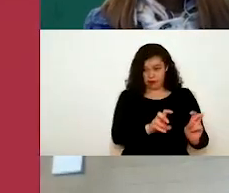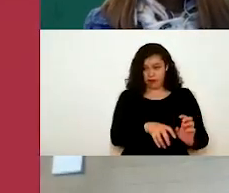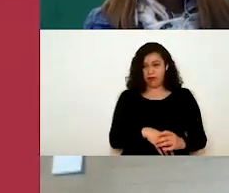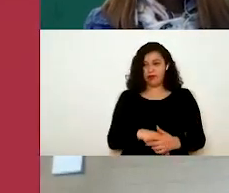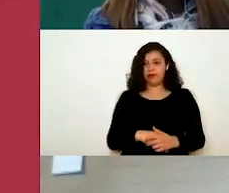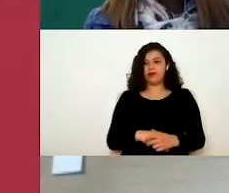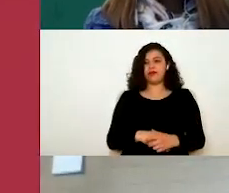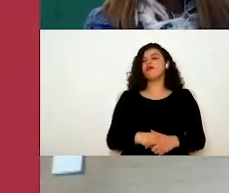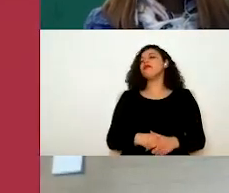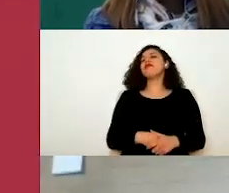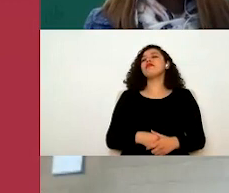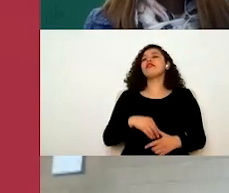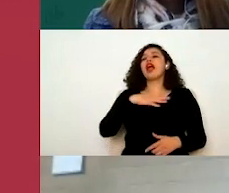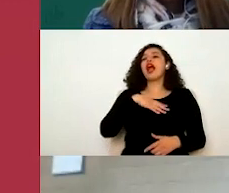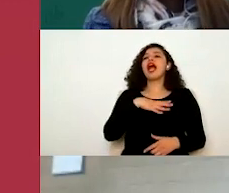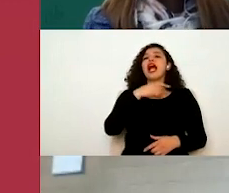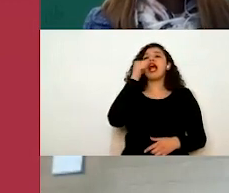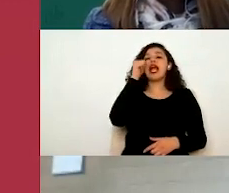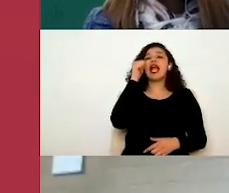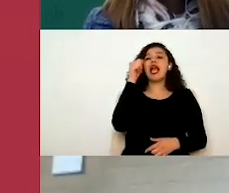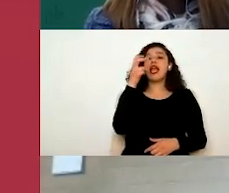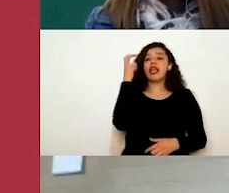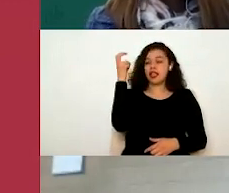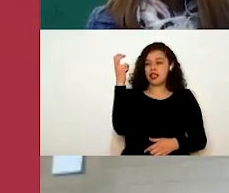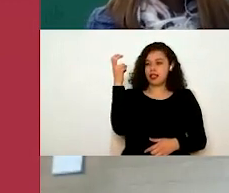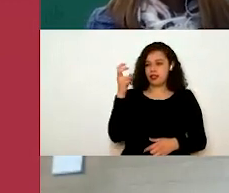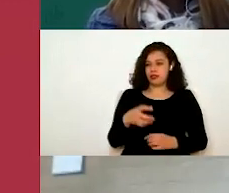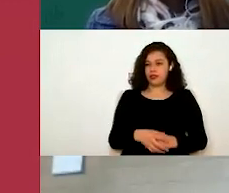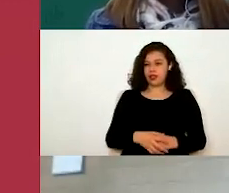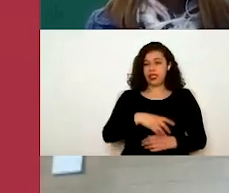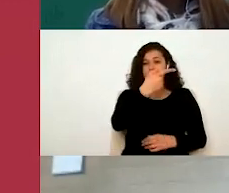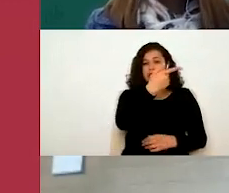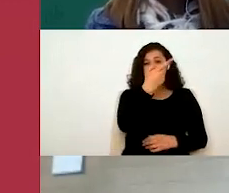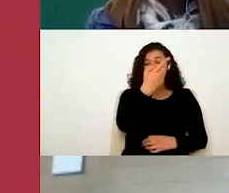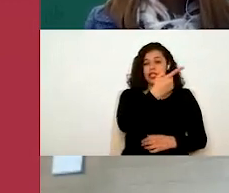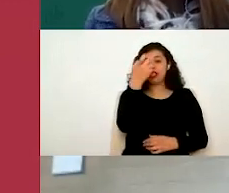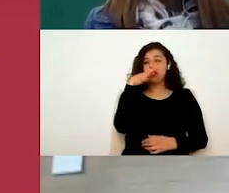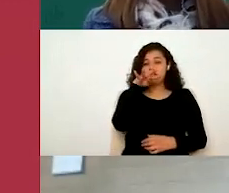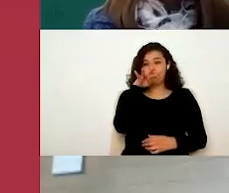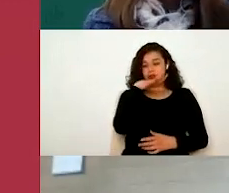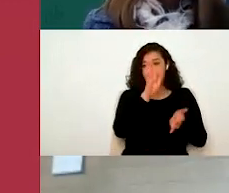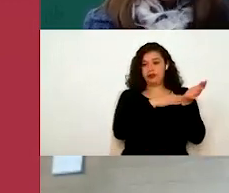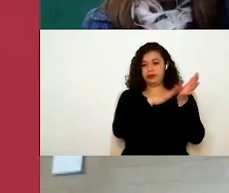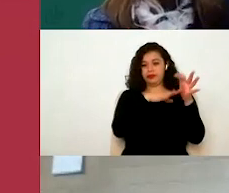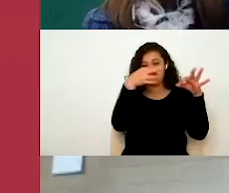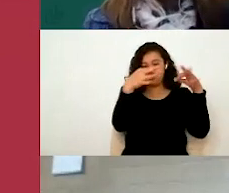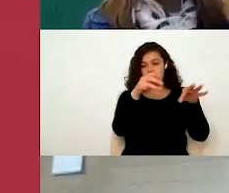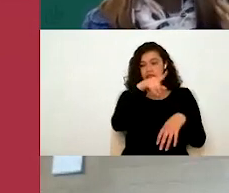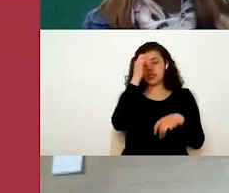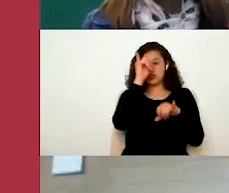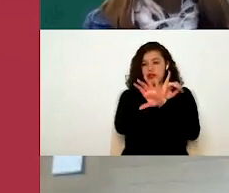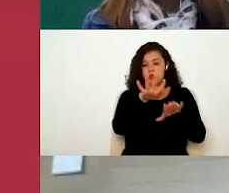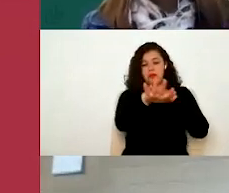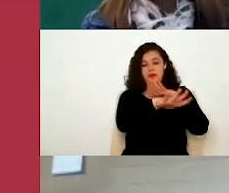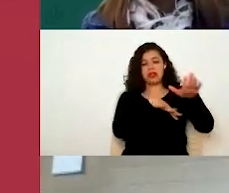van a encontrar este archivo. Son 119 páginas donde ustedes van a poder consultar la información